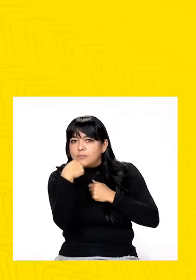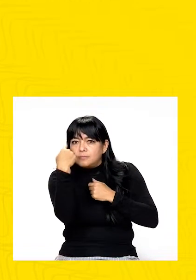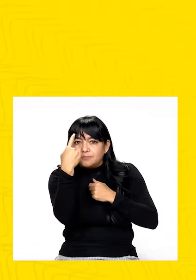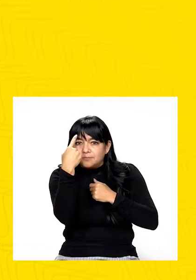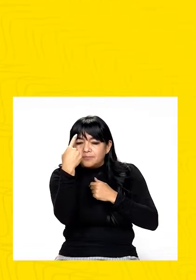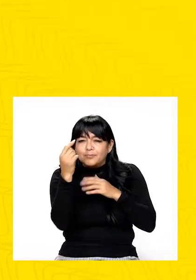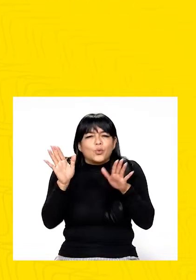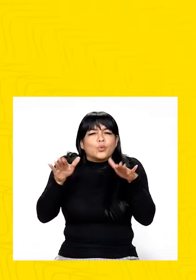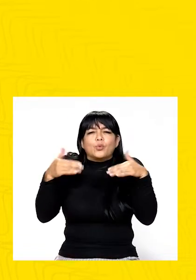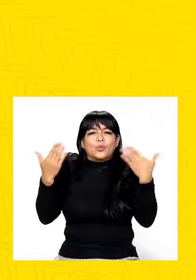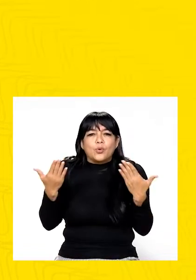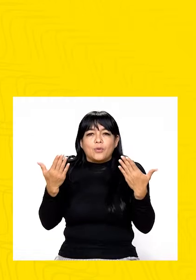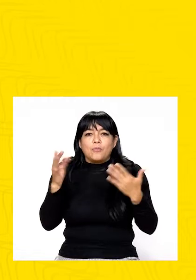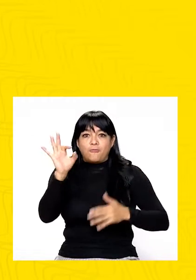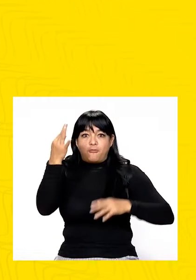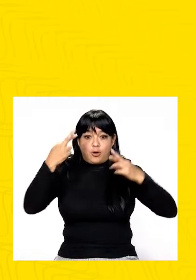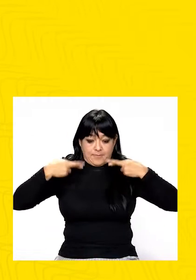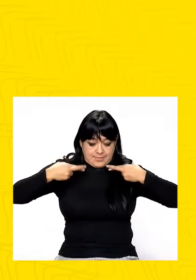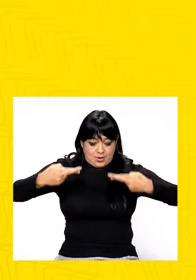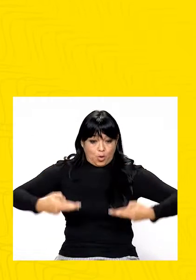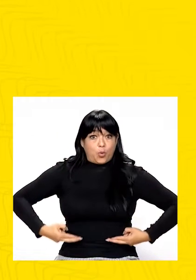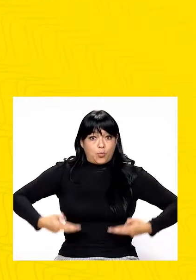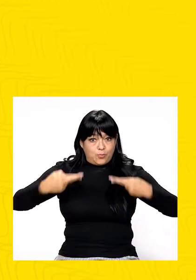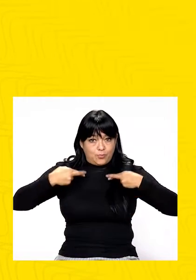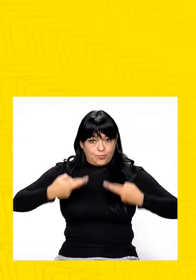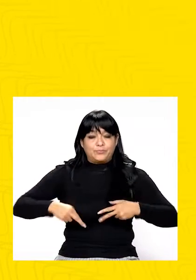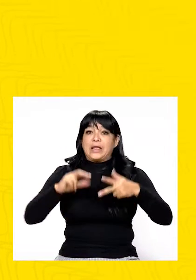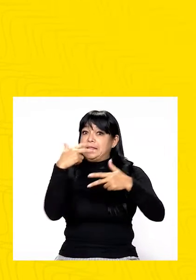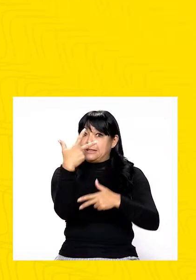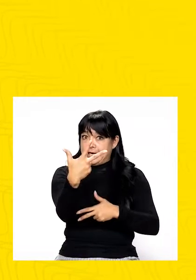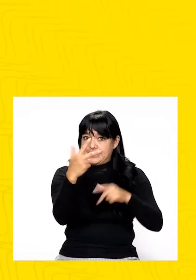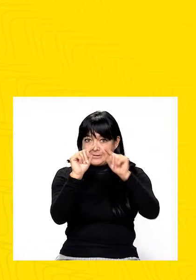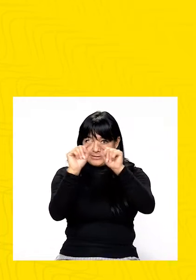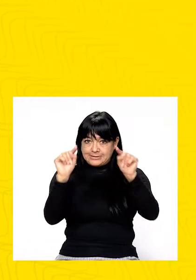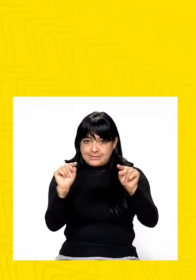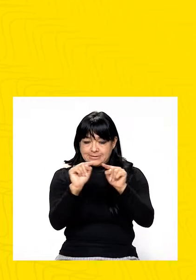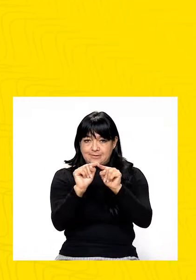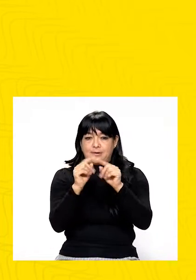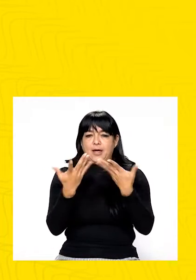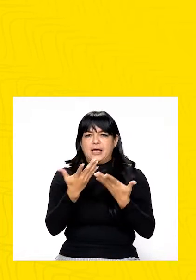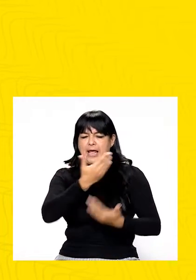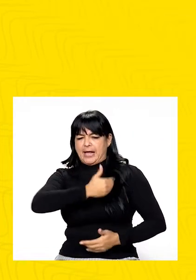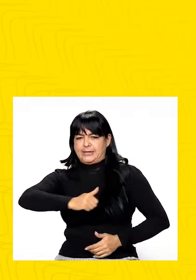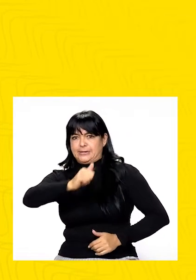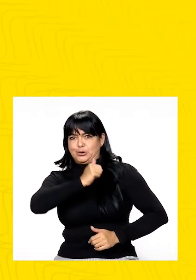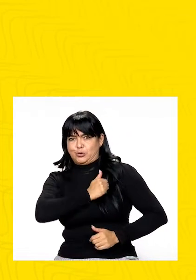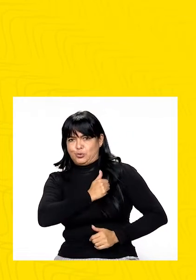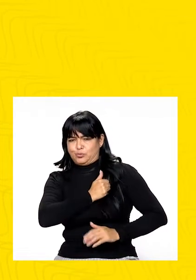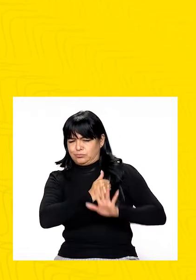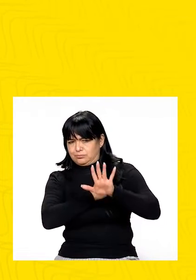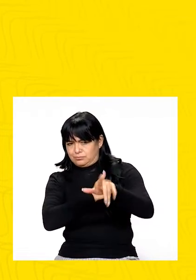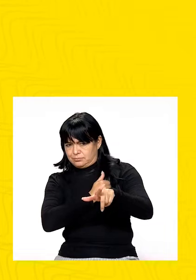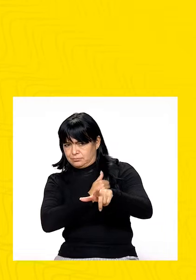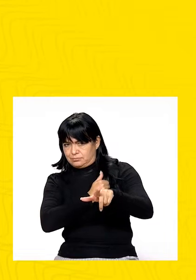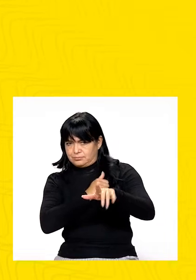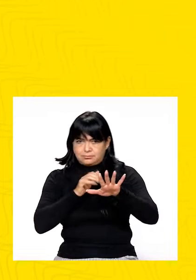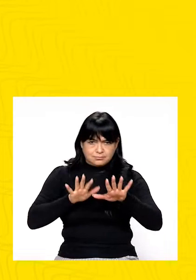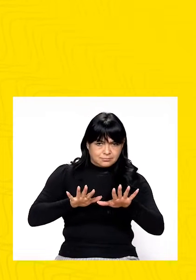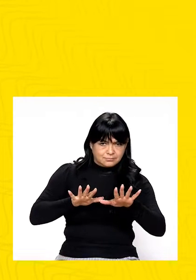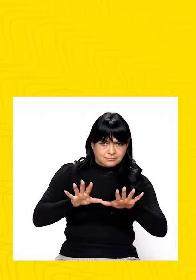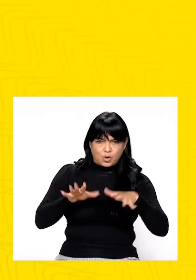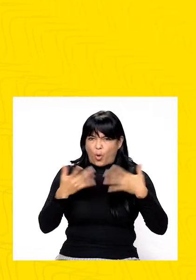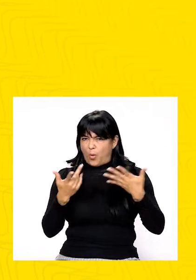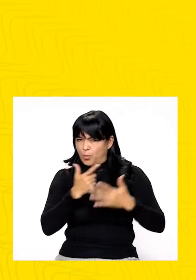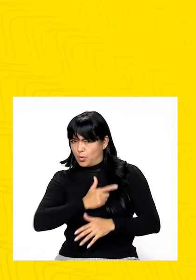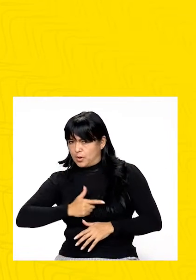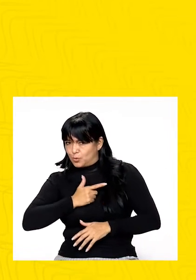¿Cómo es su cara? ¿Cómo es su forma de vestir? Párrafo 3. Rasgos de carácter. ¿Cómo es